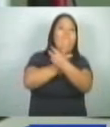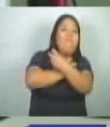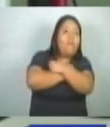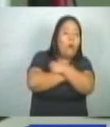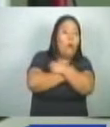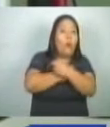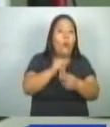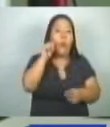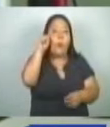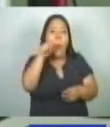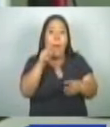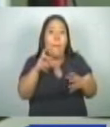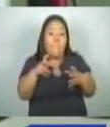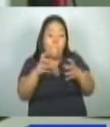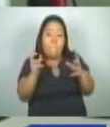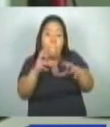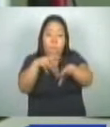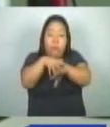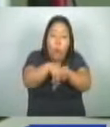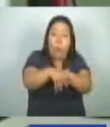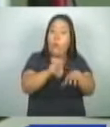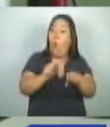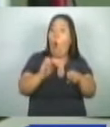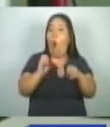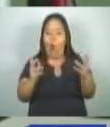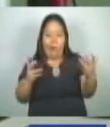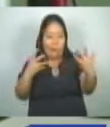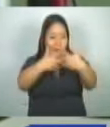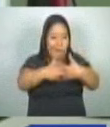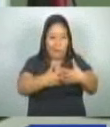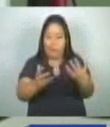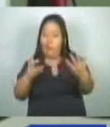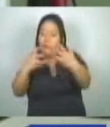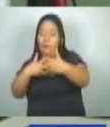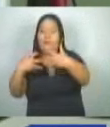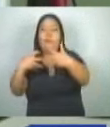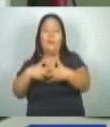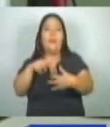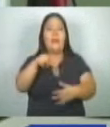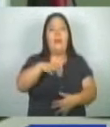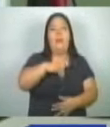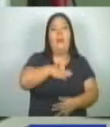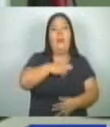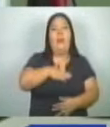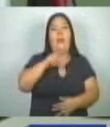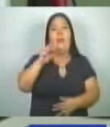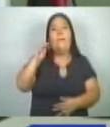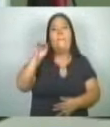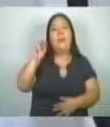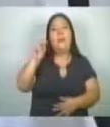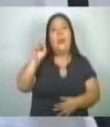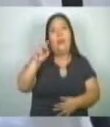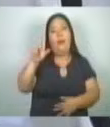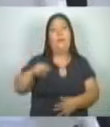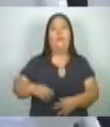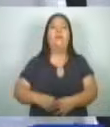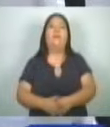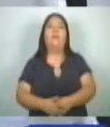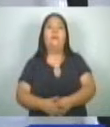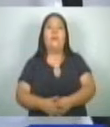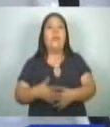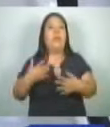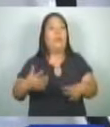las concentraciones y las combinaciones de minerales que pueden darse en un momento determinado. El estudio